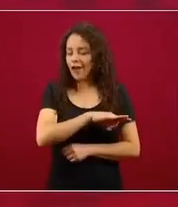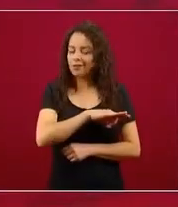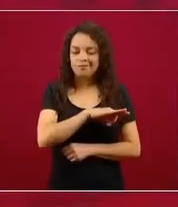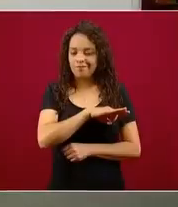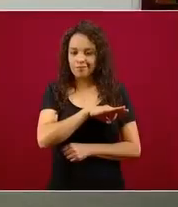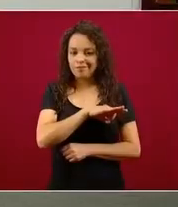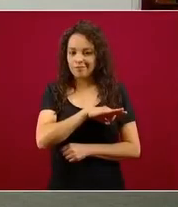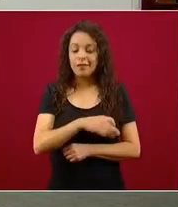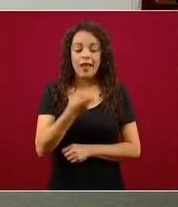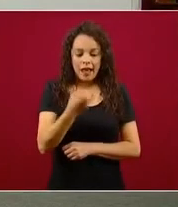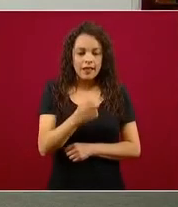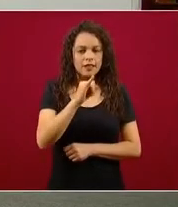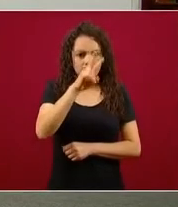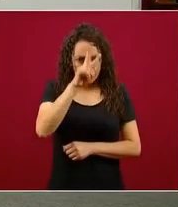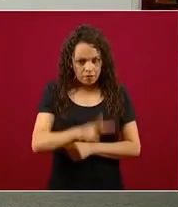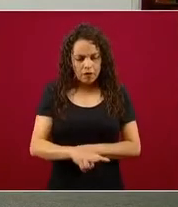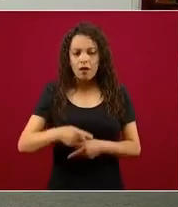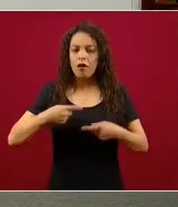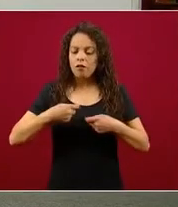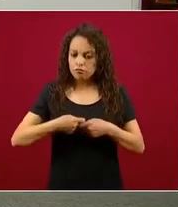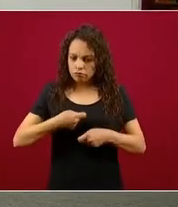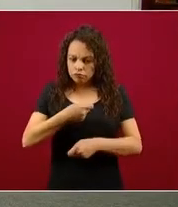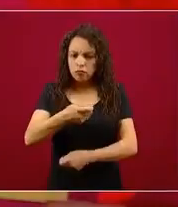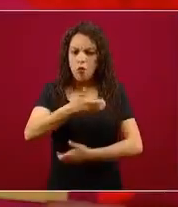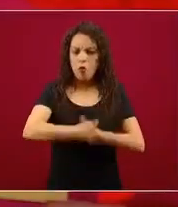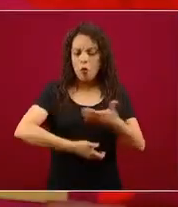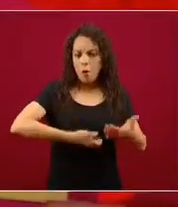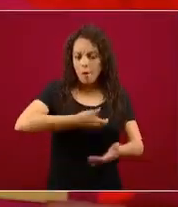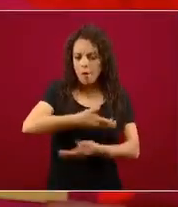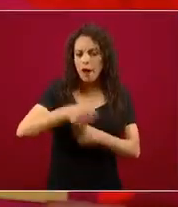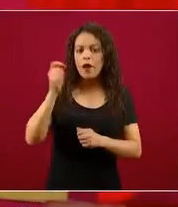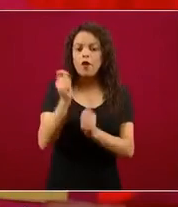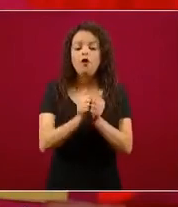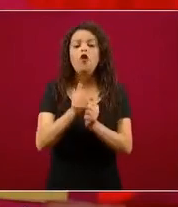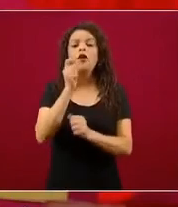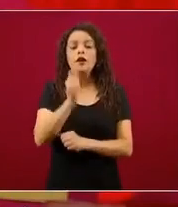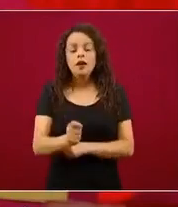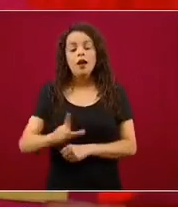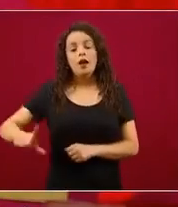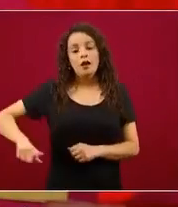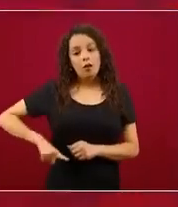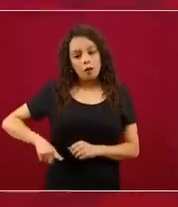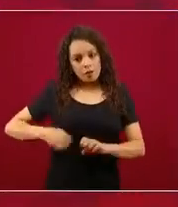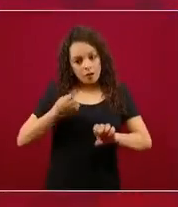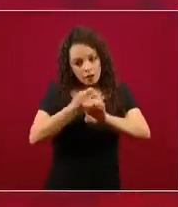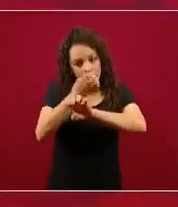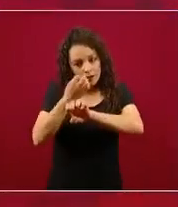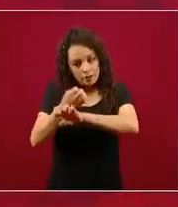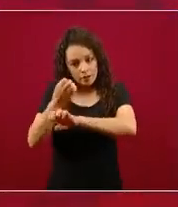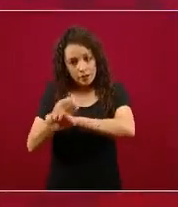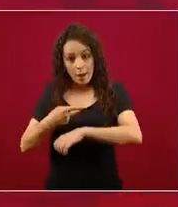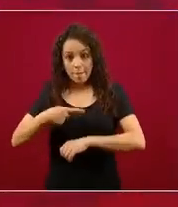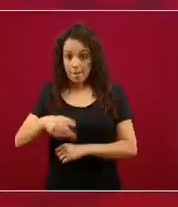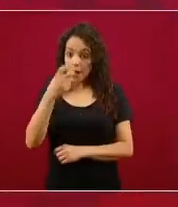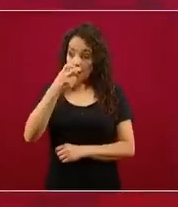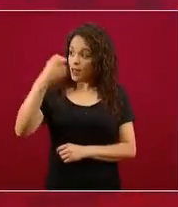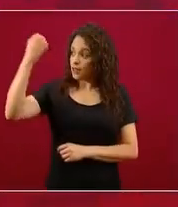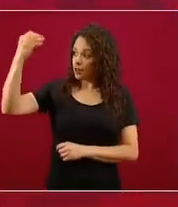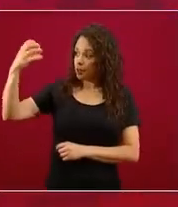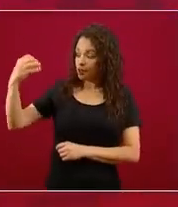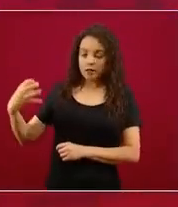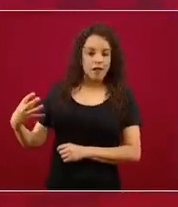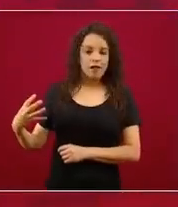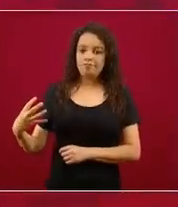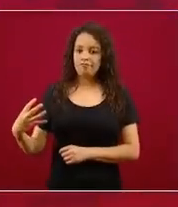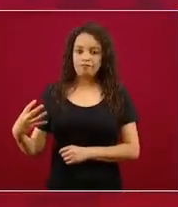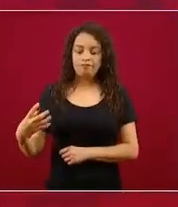compartimos con los gobiernos estatales, pero no es el semáforo que se pretende sea el final, es la primera